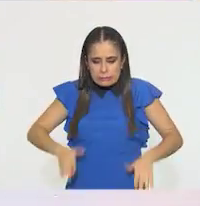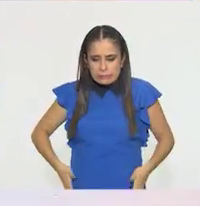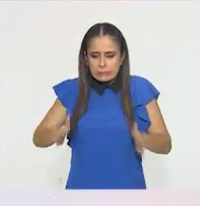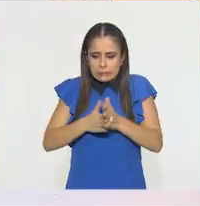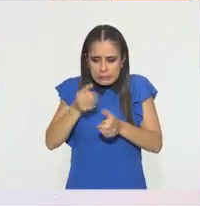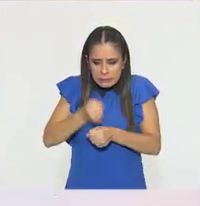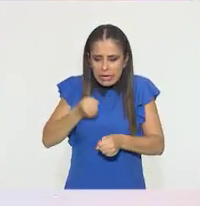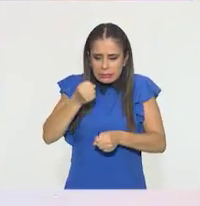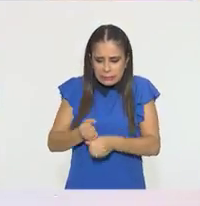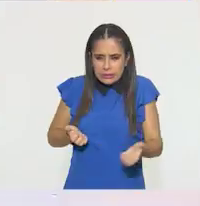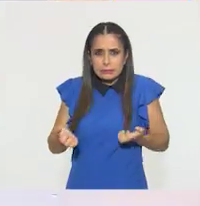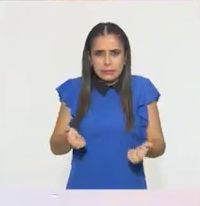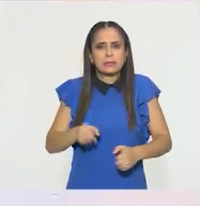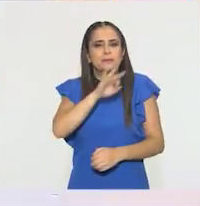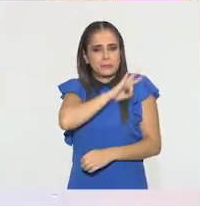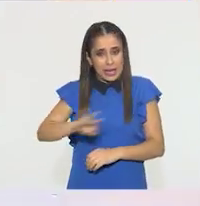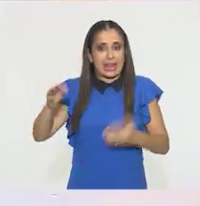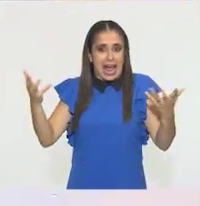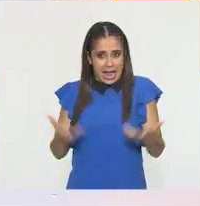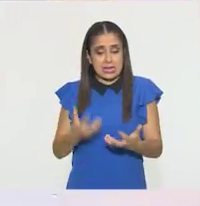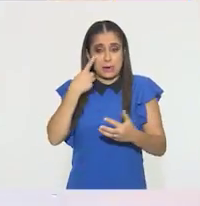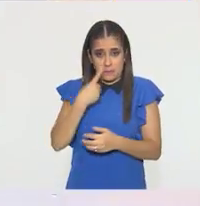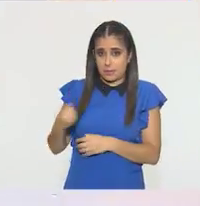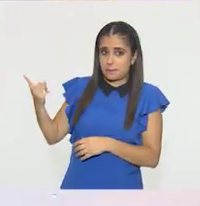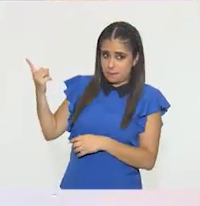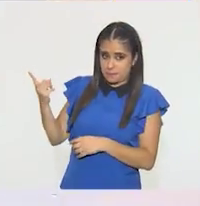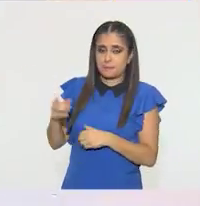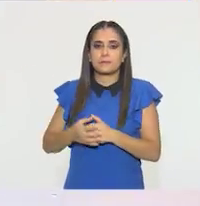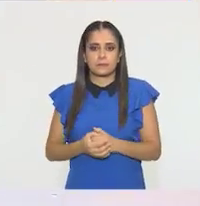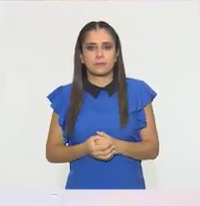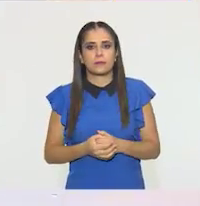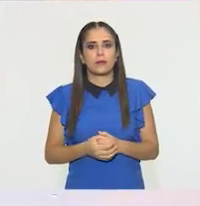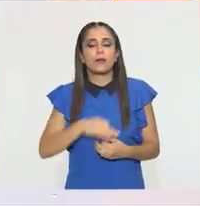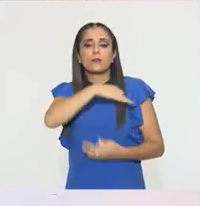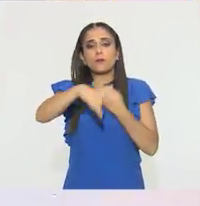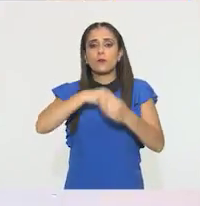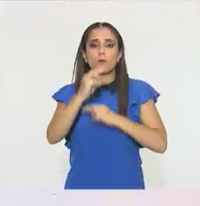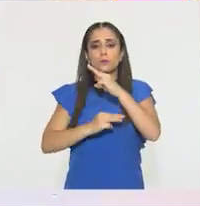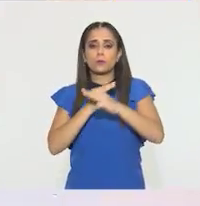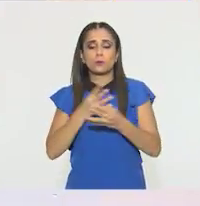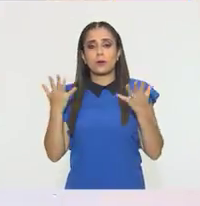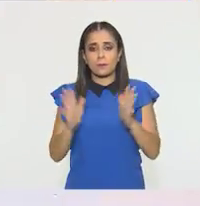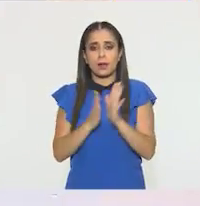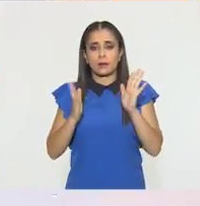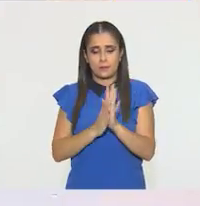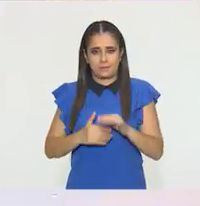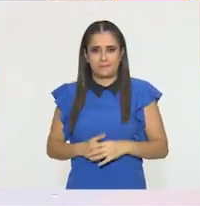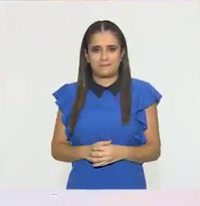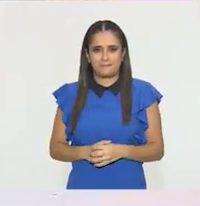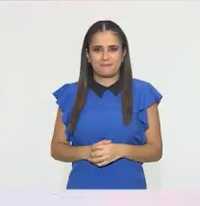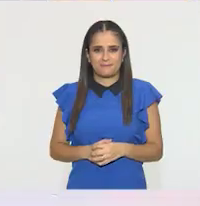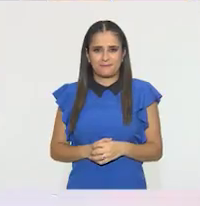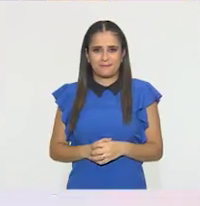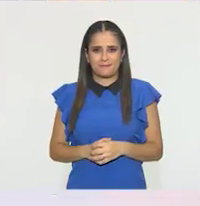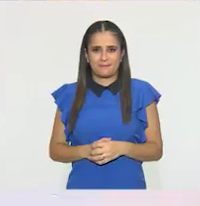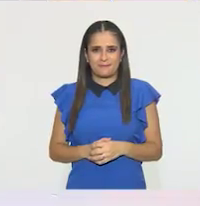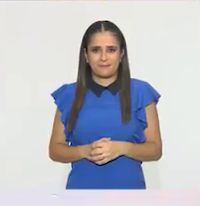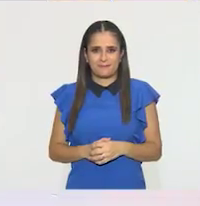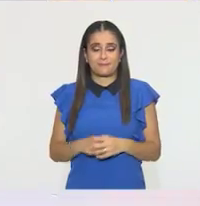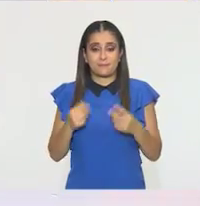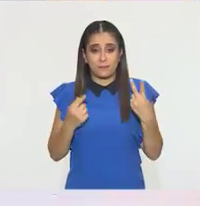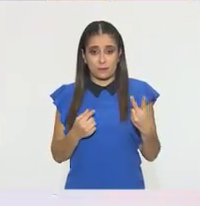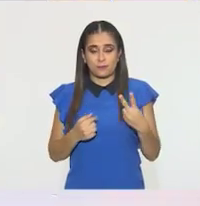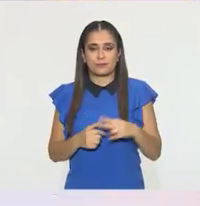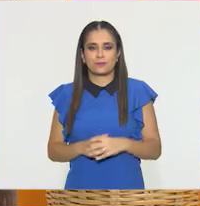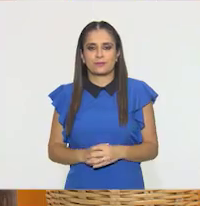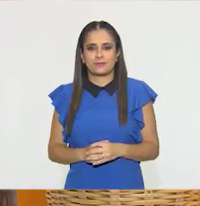¿Lo hacemos juntos? Va. ¿Me acompañas con el canto? Sí. Todo mundo aplaude. Dos veces.